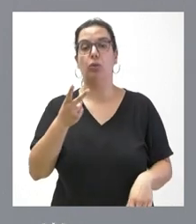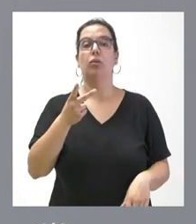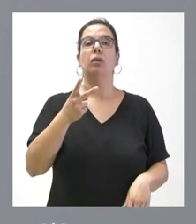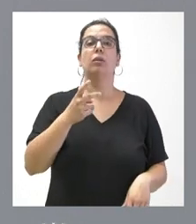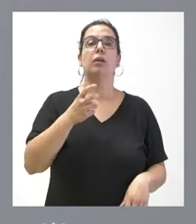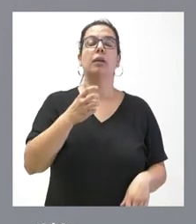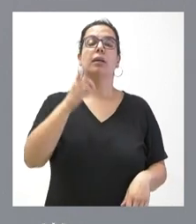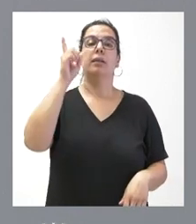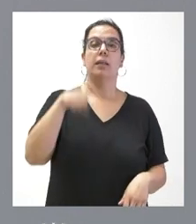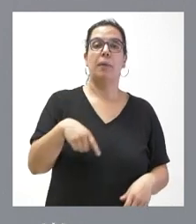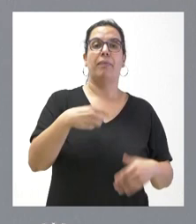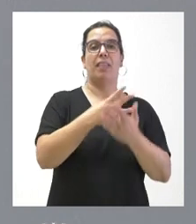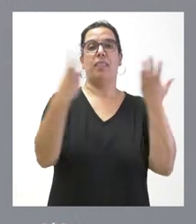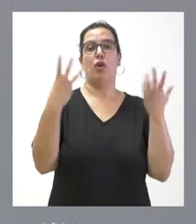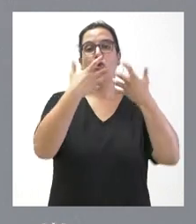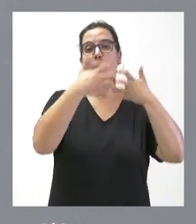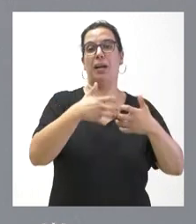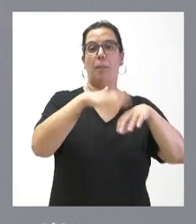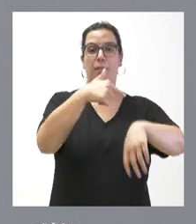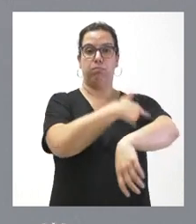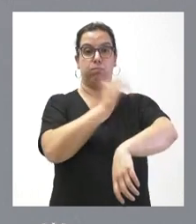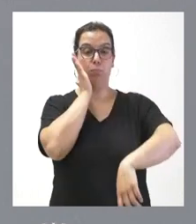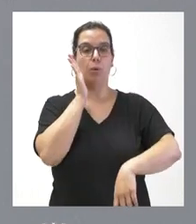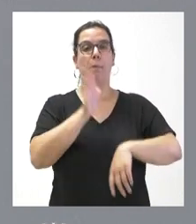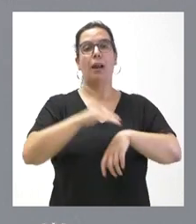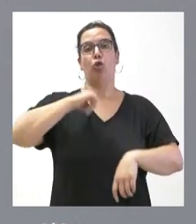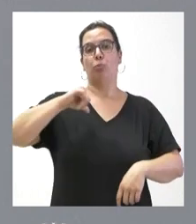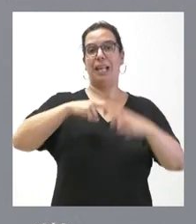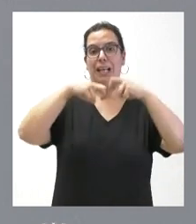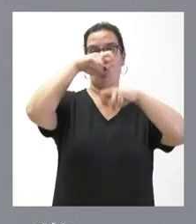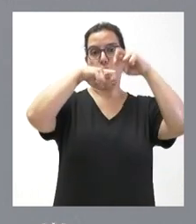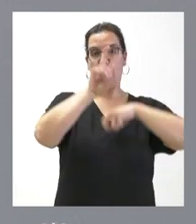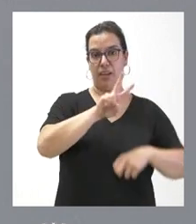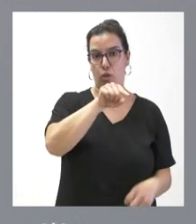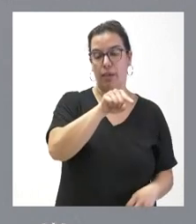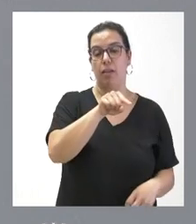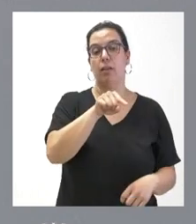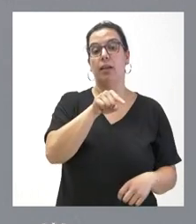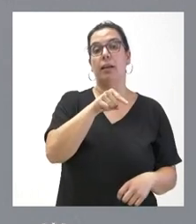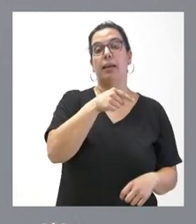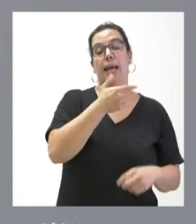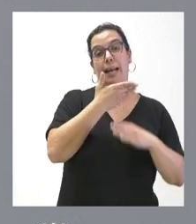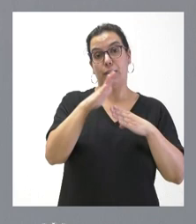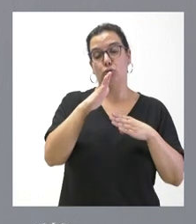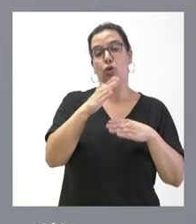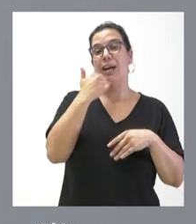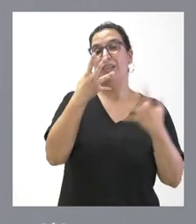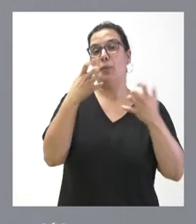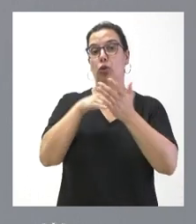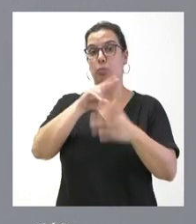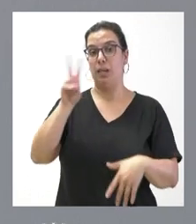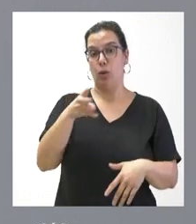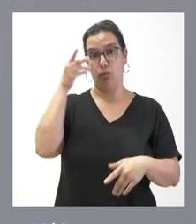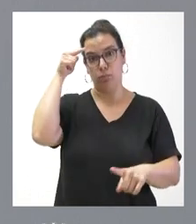estaciones de anestesia para el Hospital Universitario Río Ortega se destina al resto del importe, casi 900.000 euros